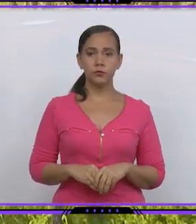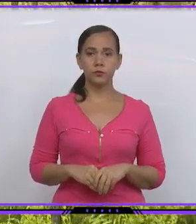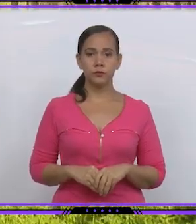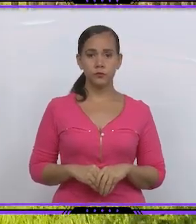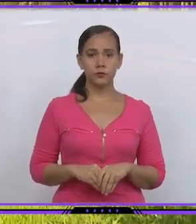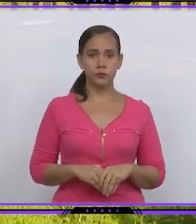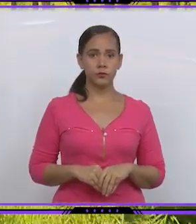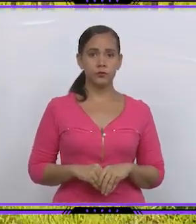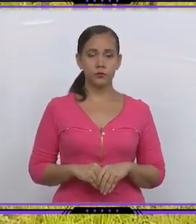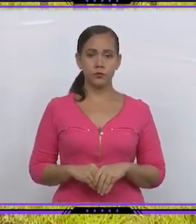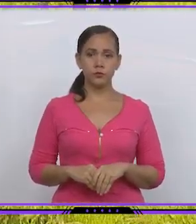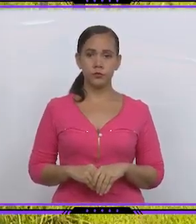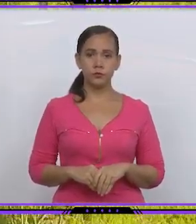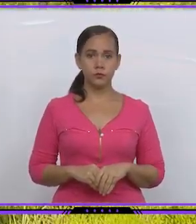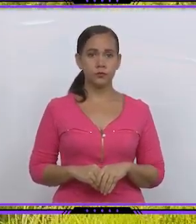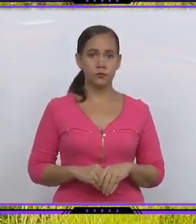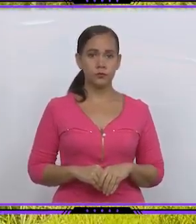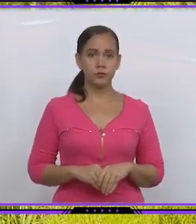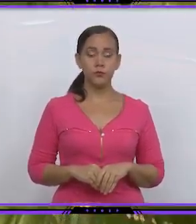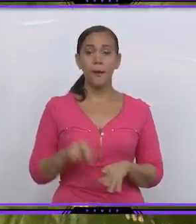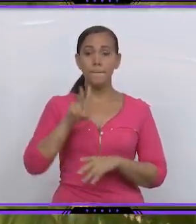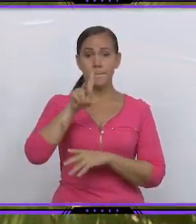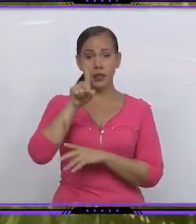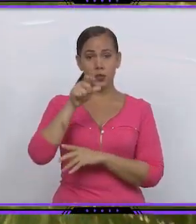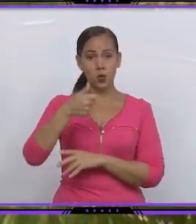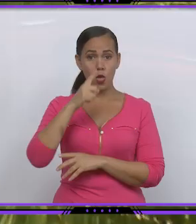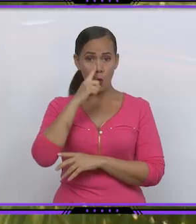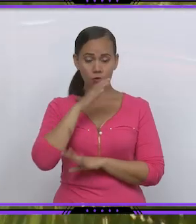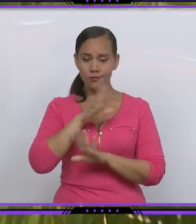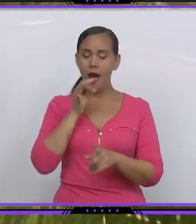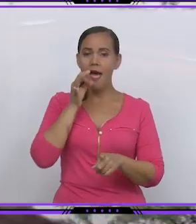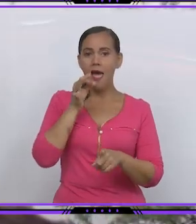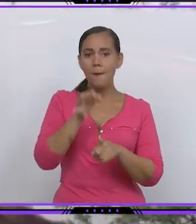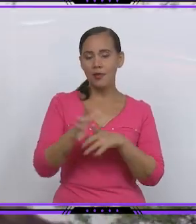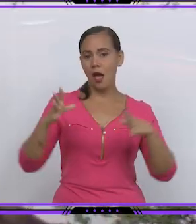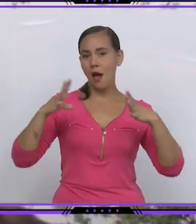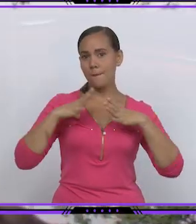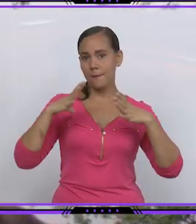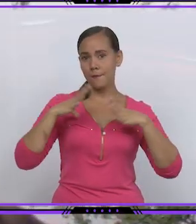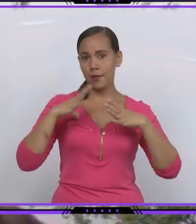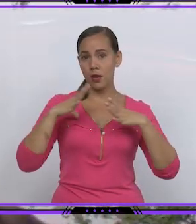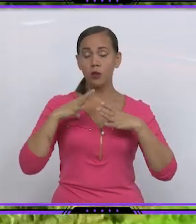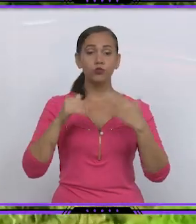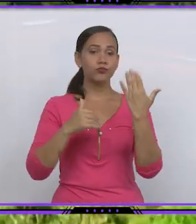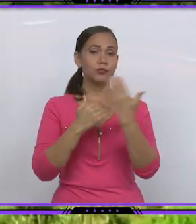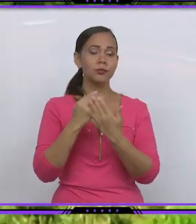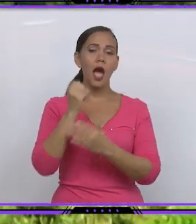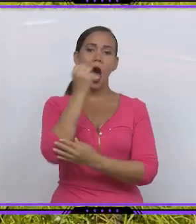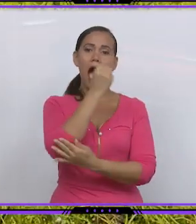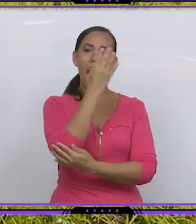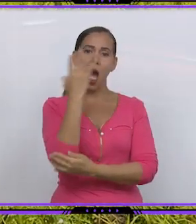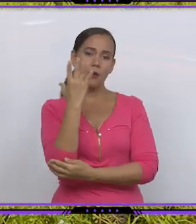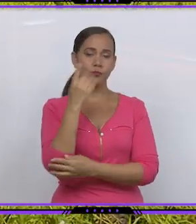junio marca el inicio del verano en este hemisferio norte y también la celebración por el Día del Árbol. La fecha es motivo de festejo para